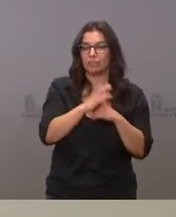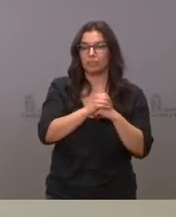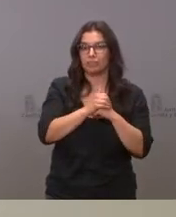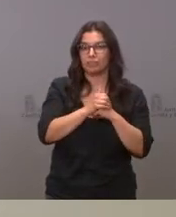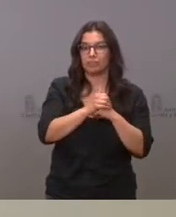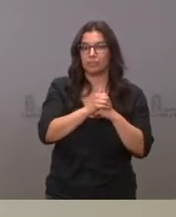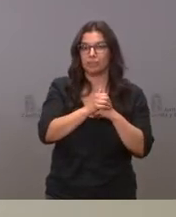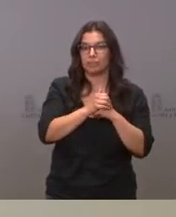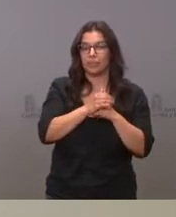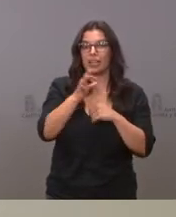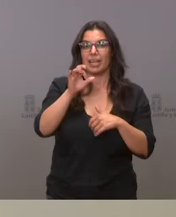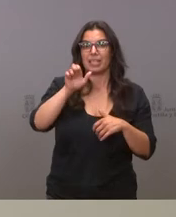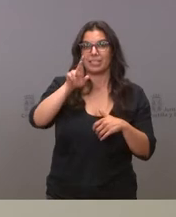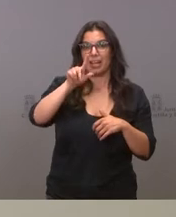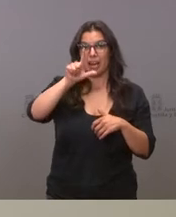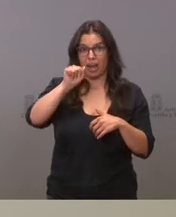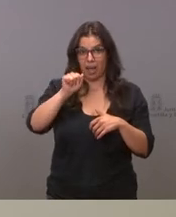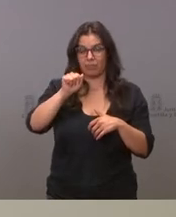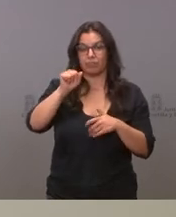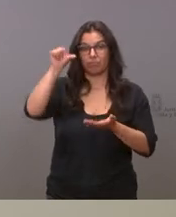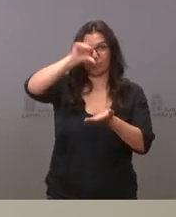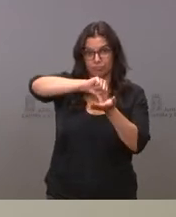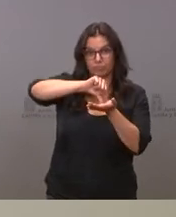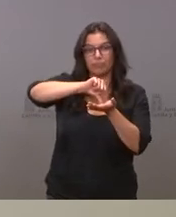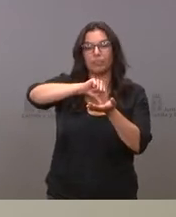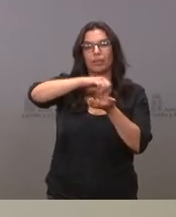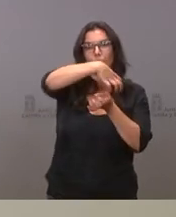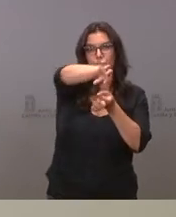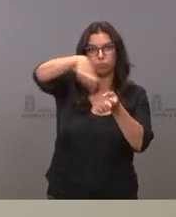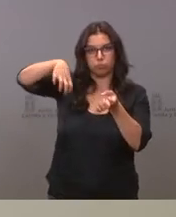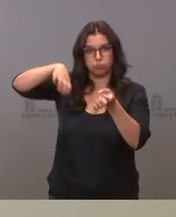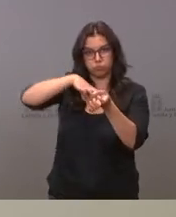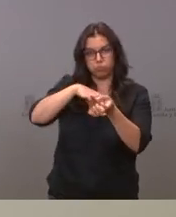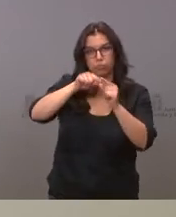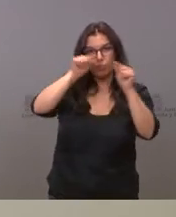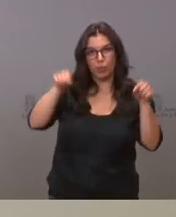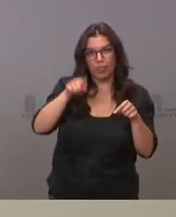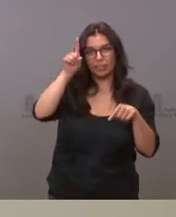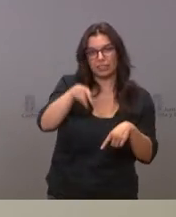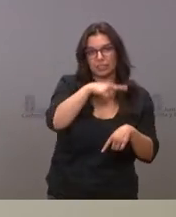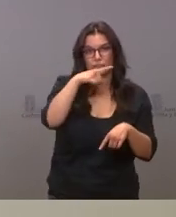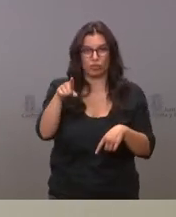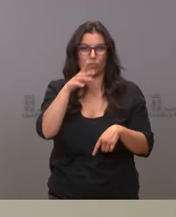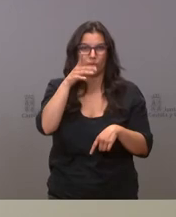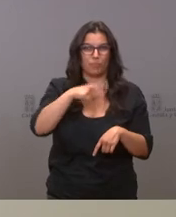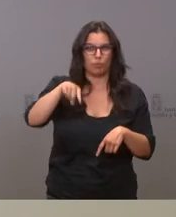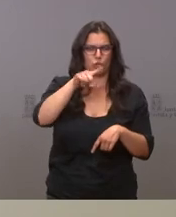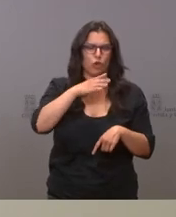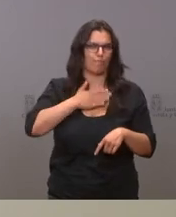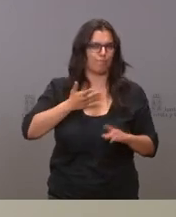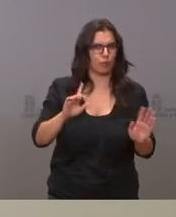extensión del Serla en las provincias que era una cuestión sobre las que ustedes plantearon bastante bastante rechazo